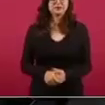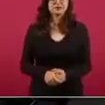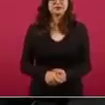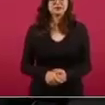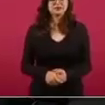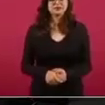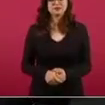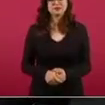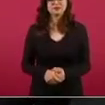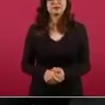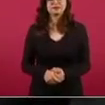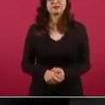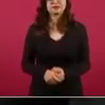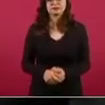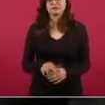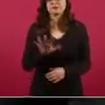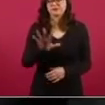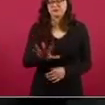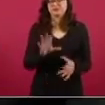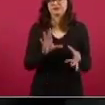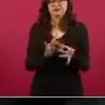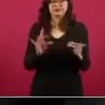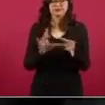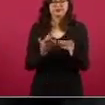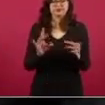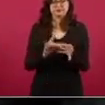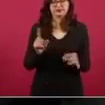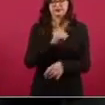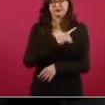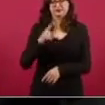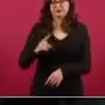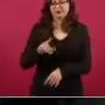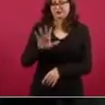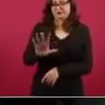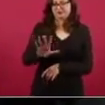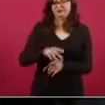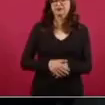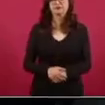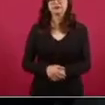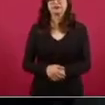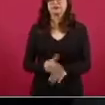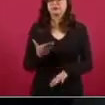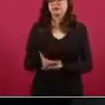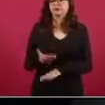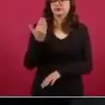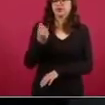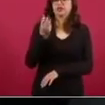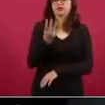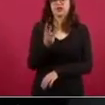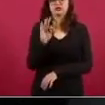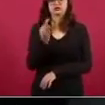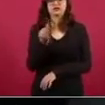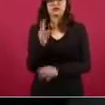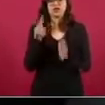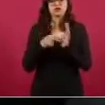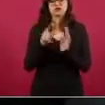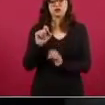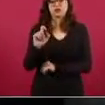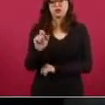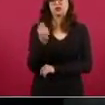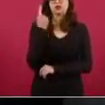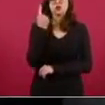Recapitular que Mario Marín fue detenido en Acapulco el pasado 3 de febrero de 2021,